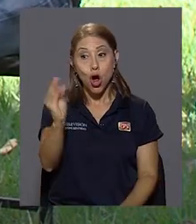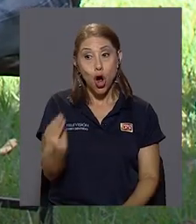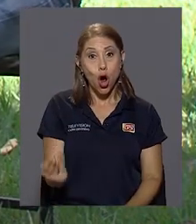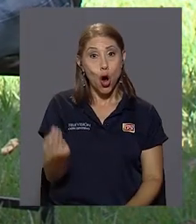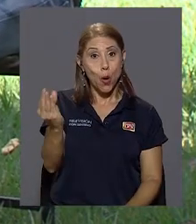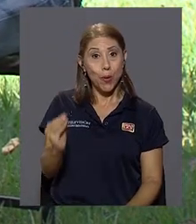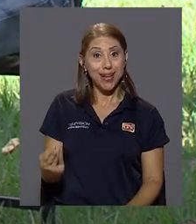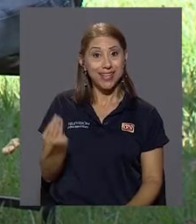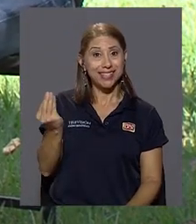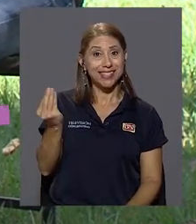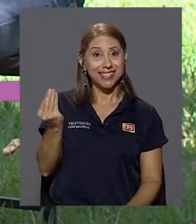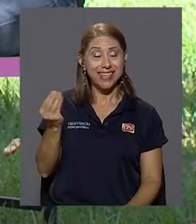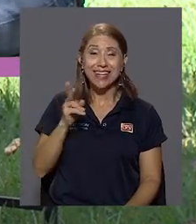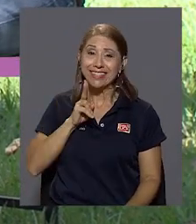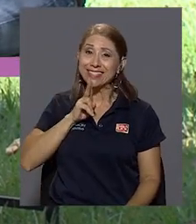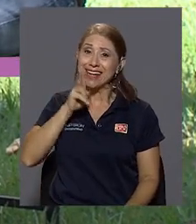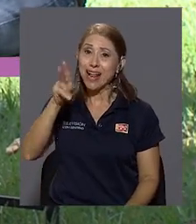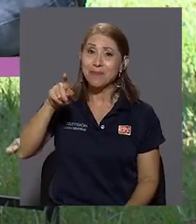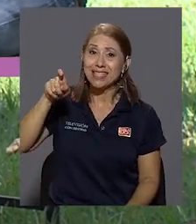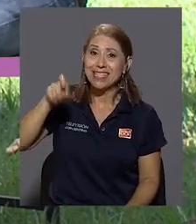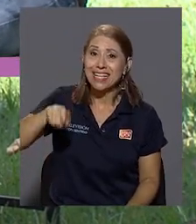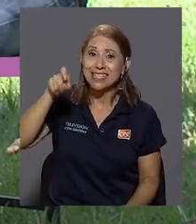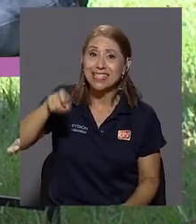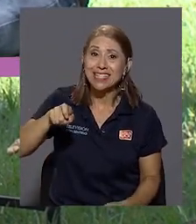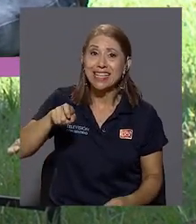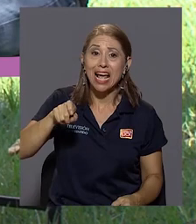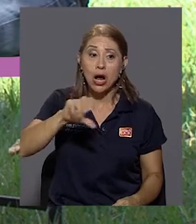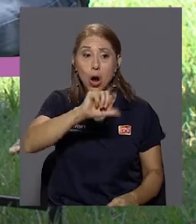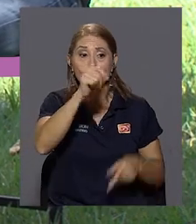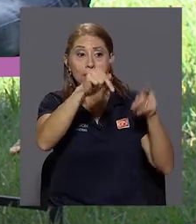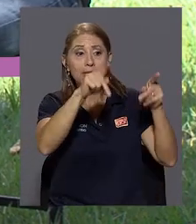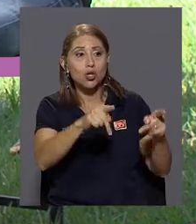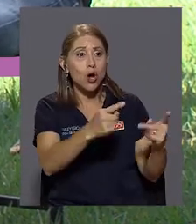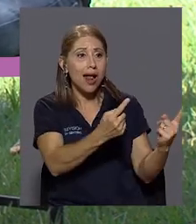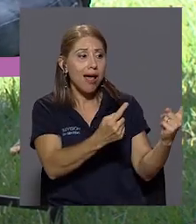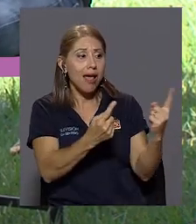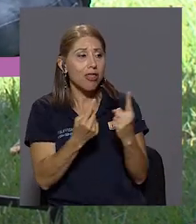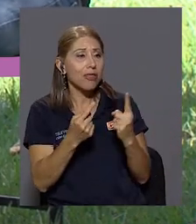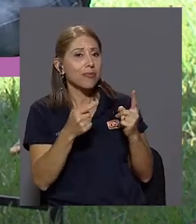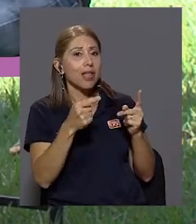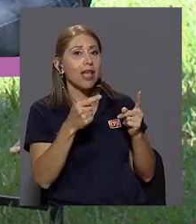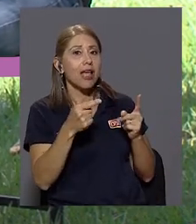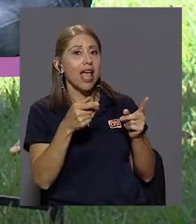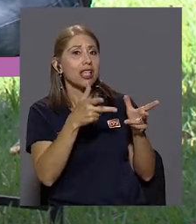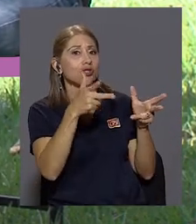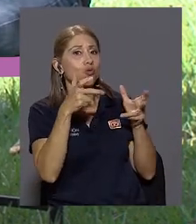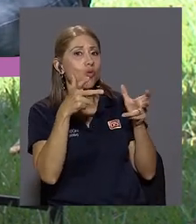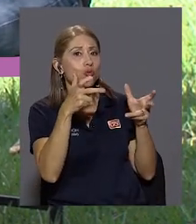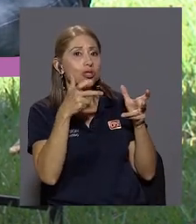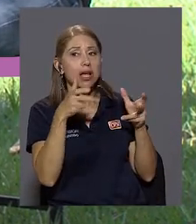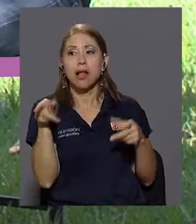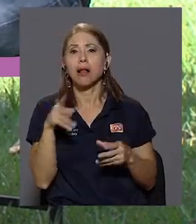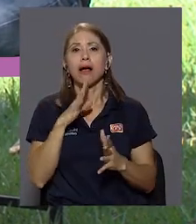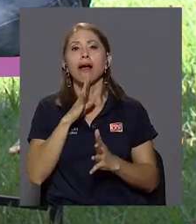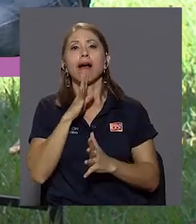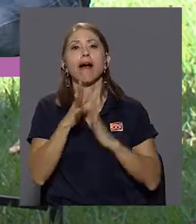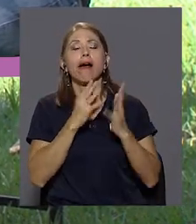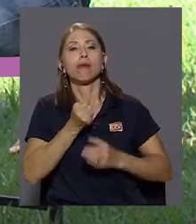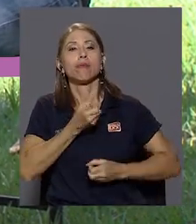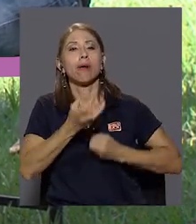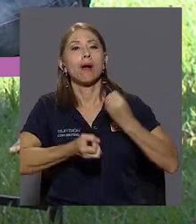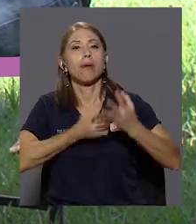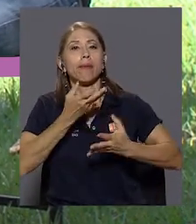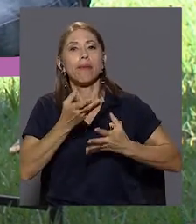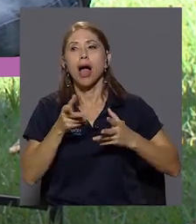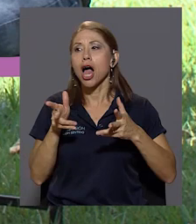necesitan realmente alguien que los escuche. Y si papá y mamá nos sacan el rato, o los tutores